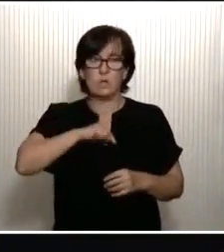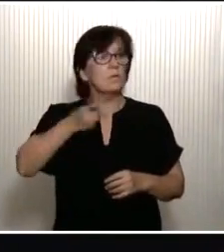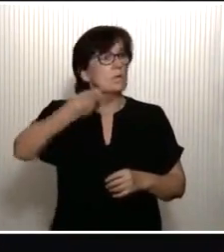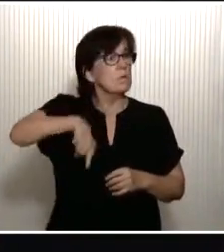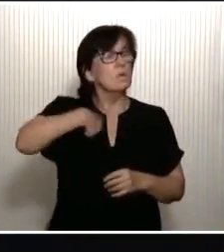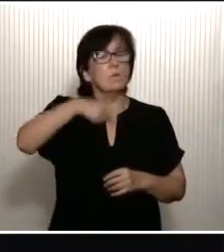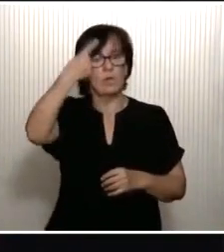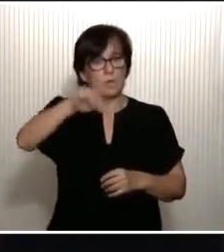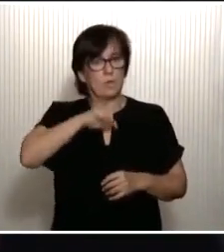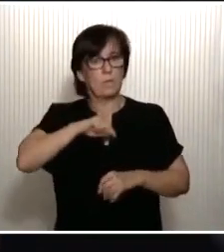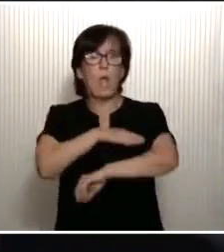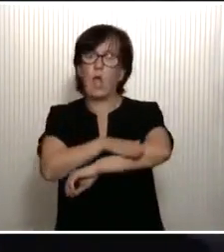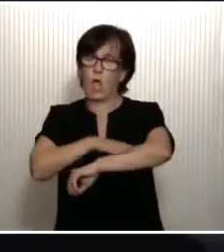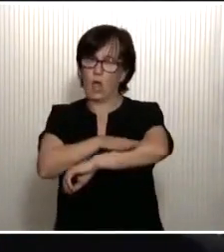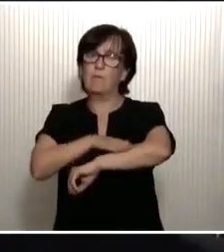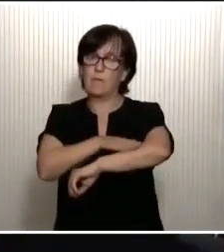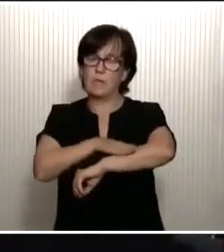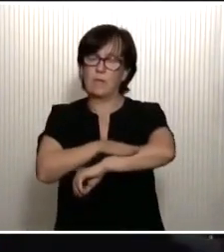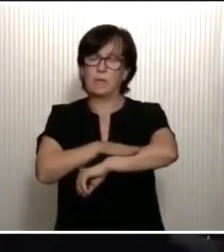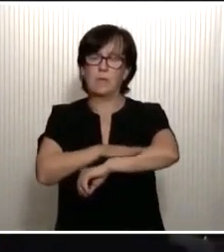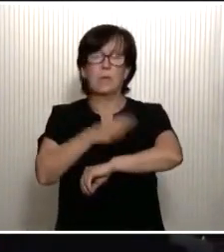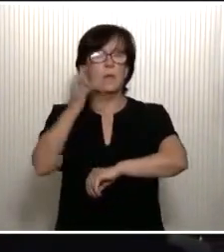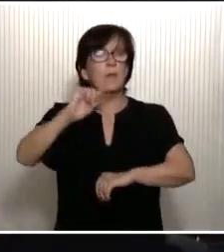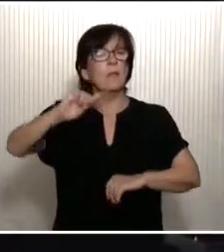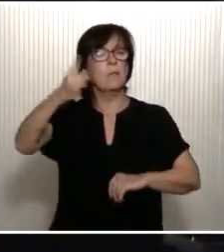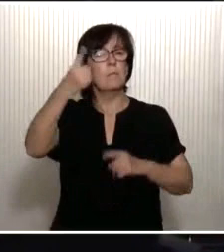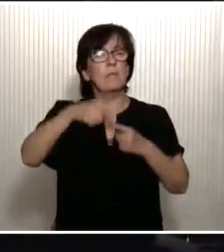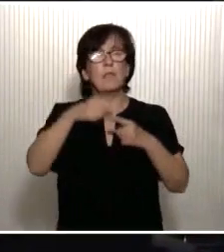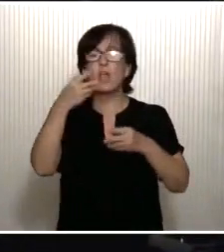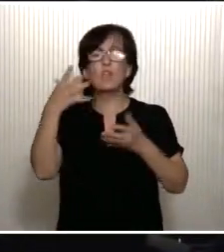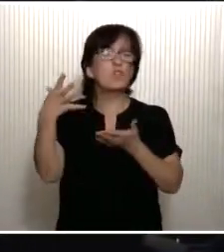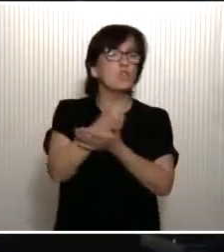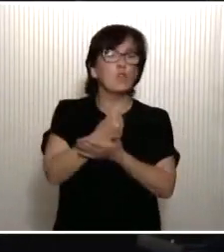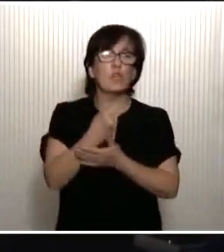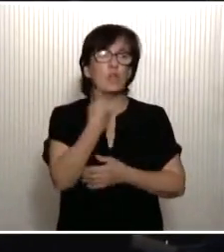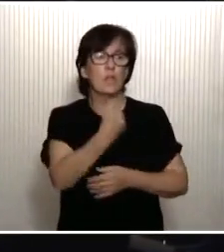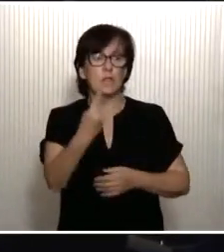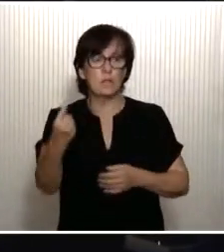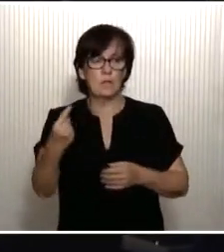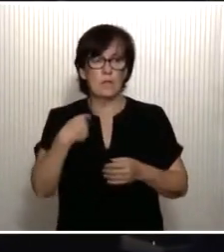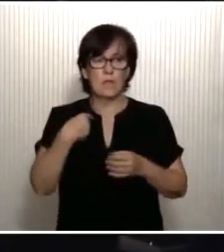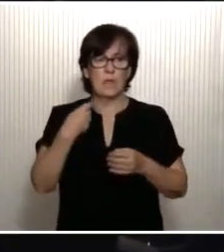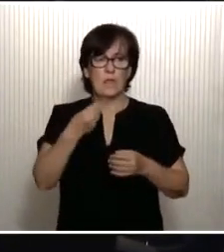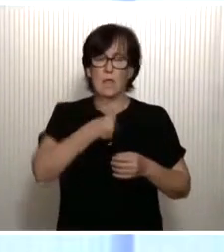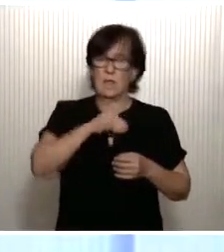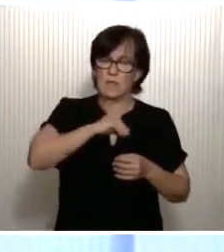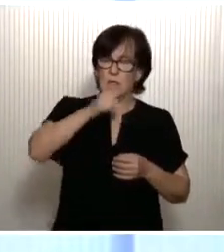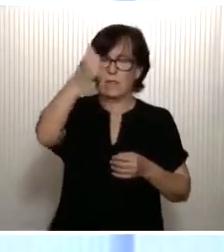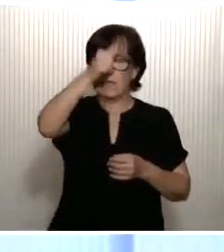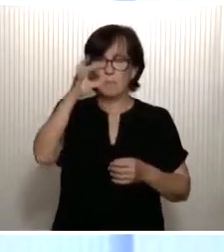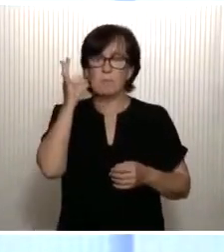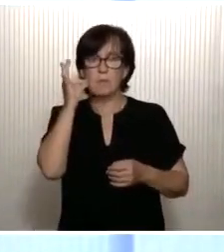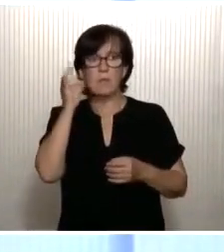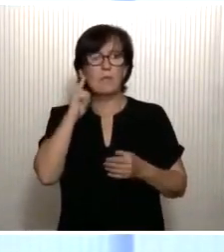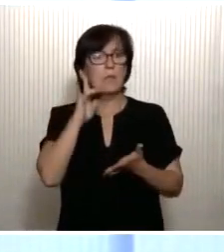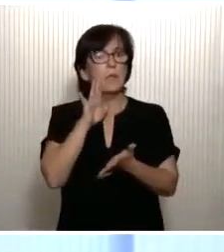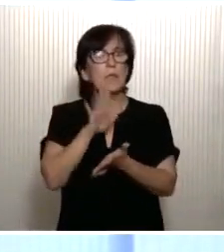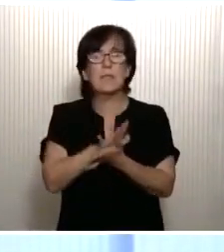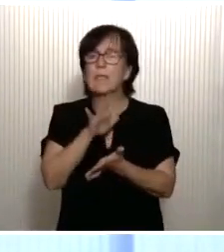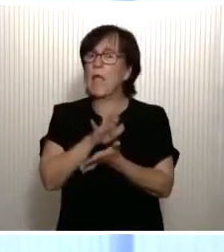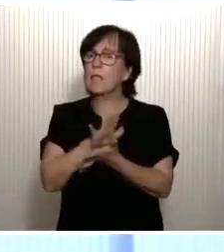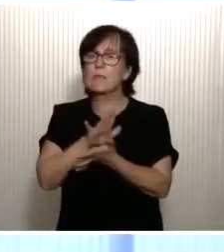conscientes, desde el Gobierno, también, de que el principal anhelo que tenemos todos y cada uno de los españoles y españolas es la tranquilidad.